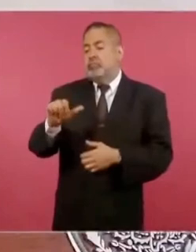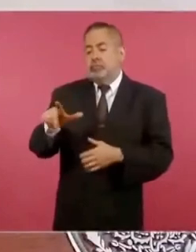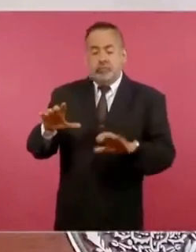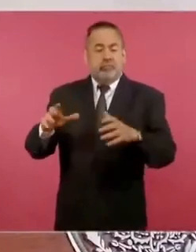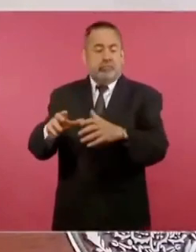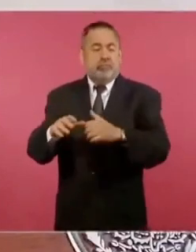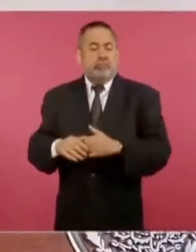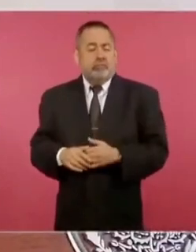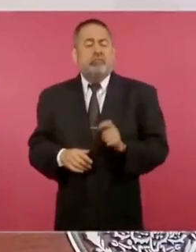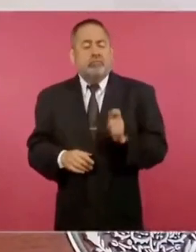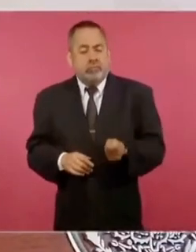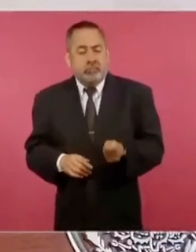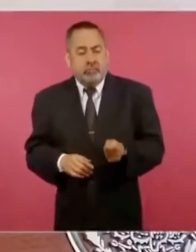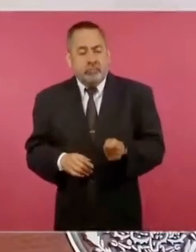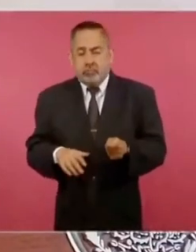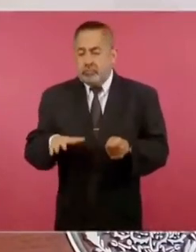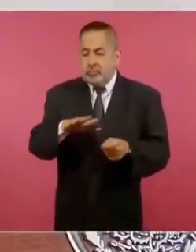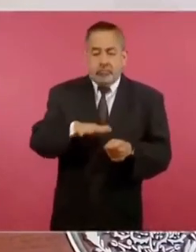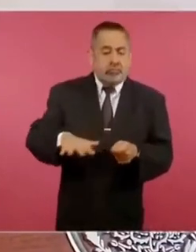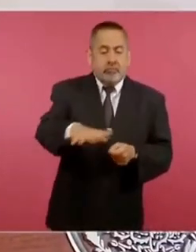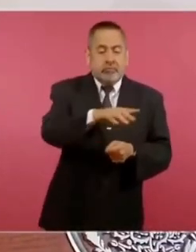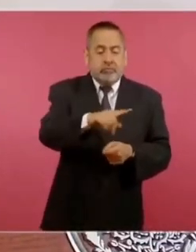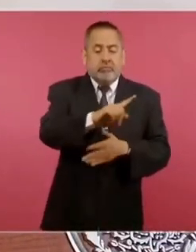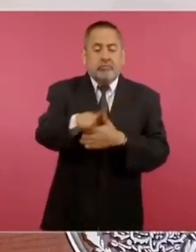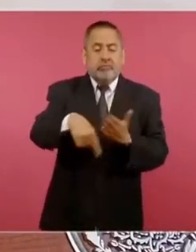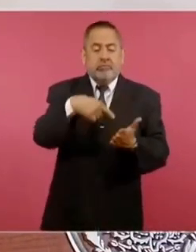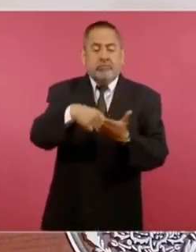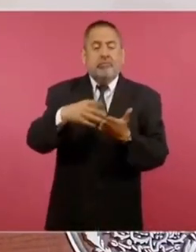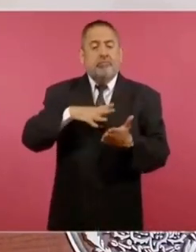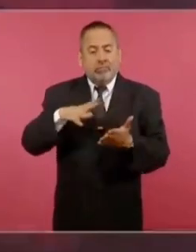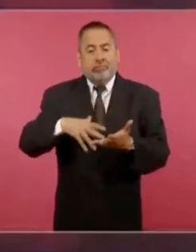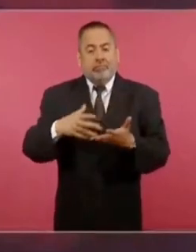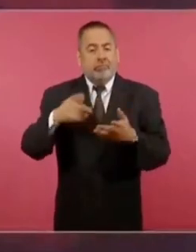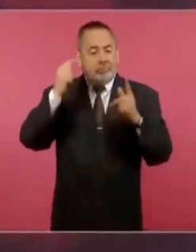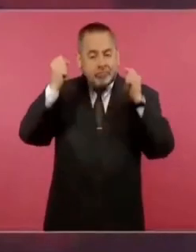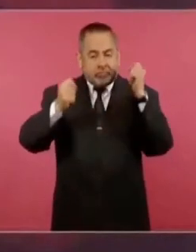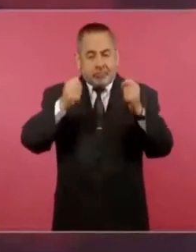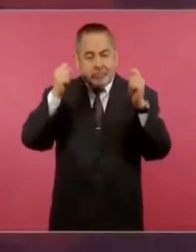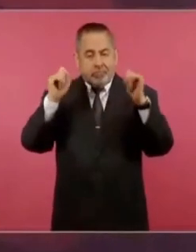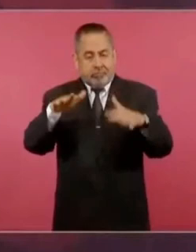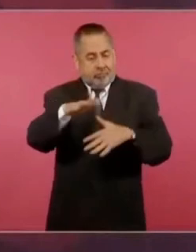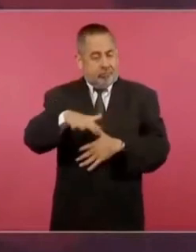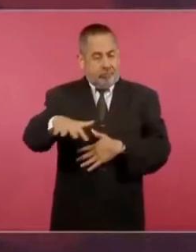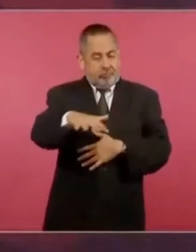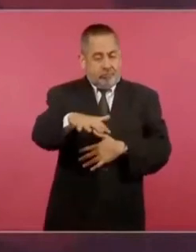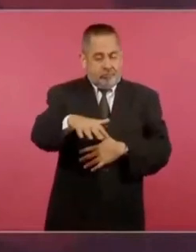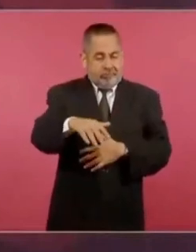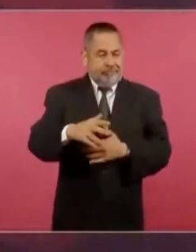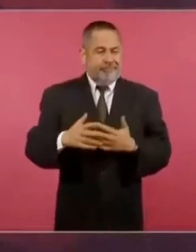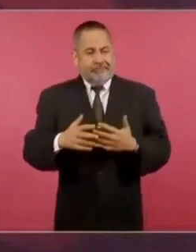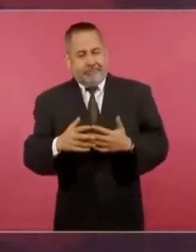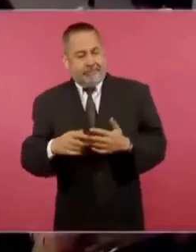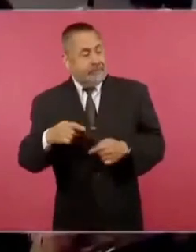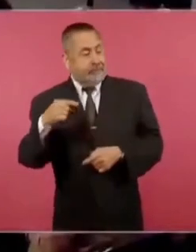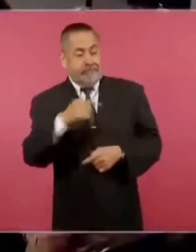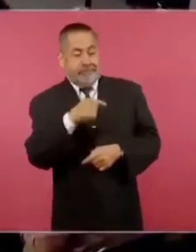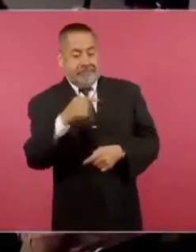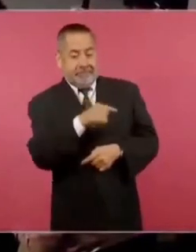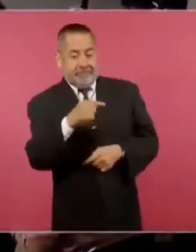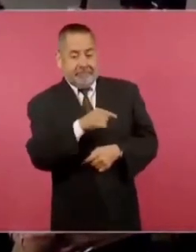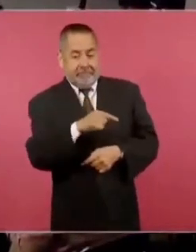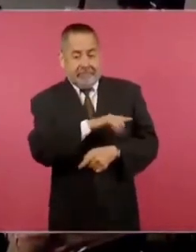también con zonas turísticas y de la minería. Sí, entonces uno de los